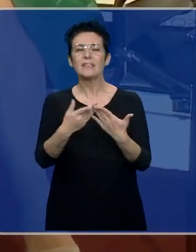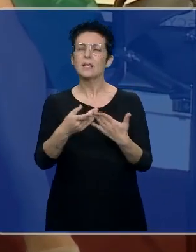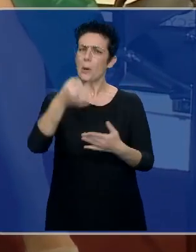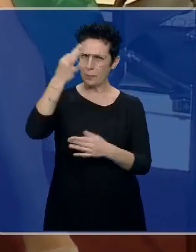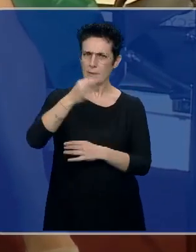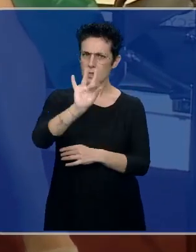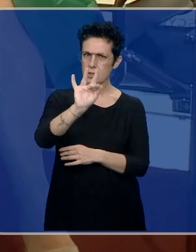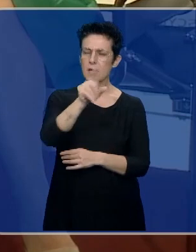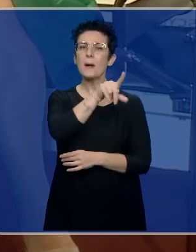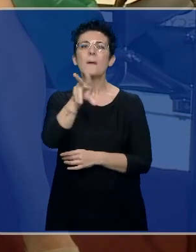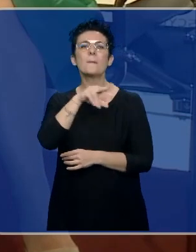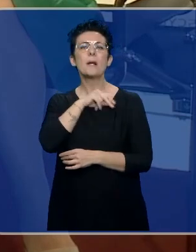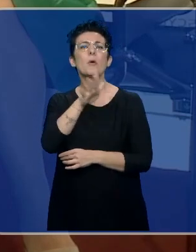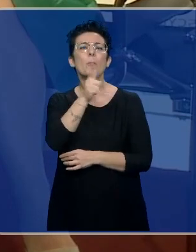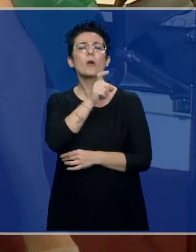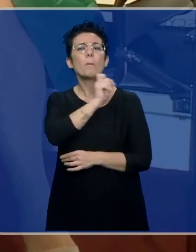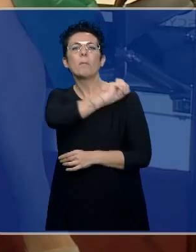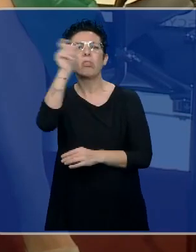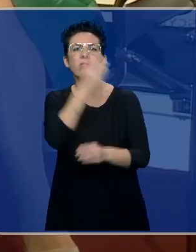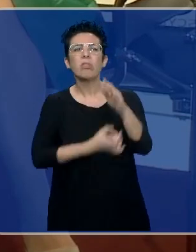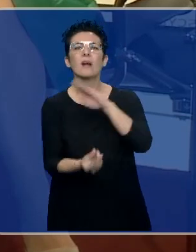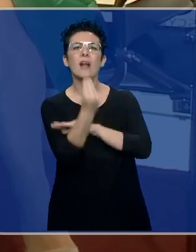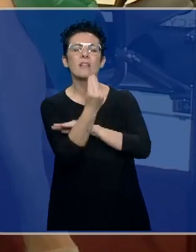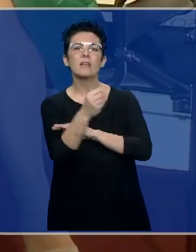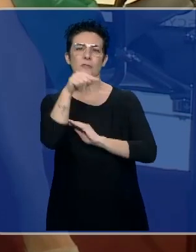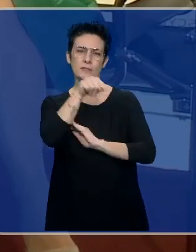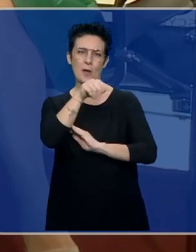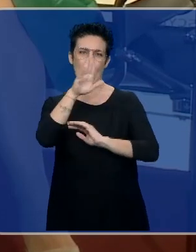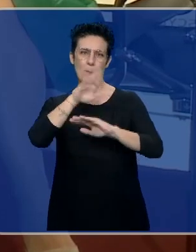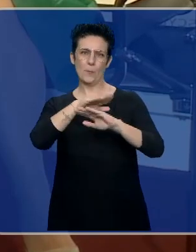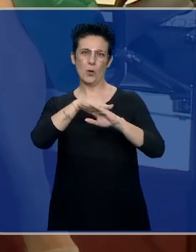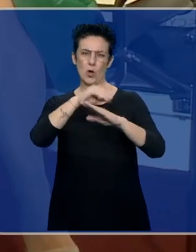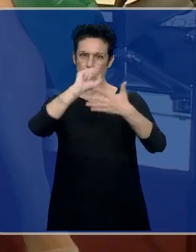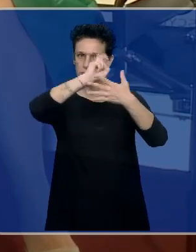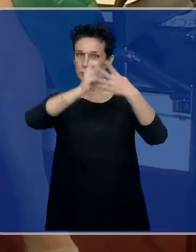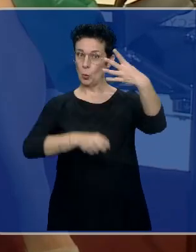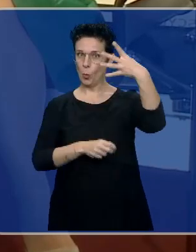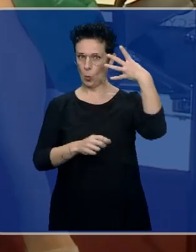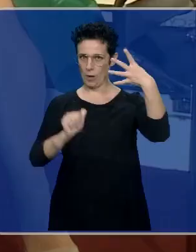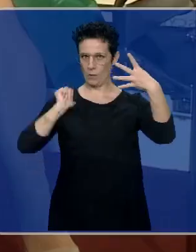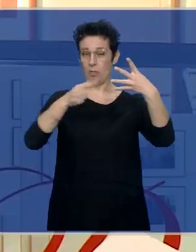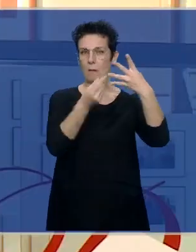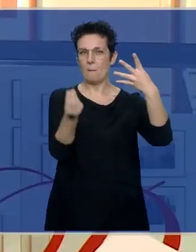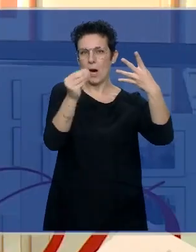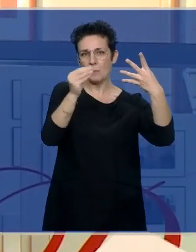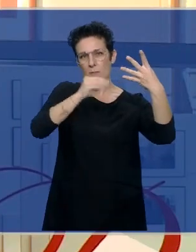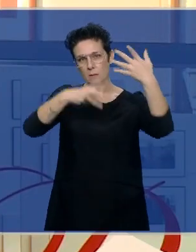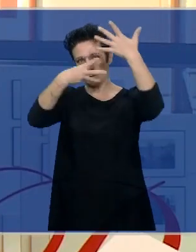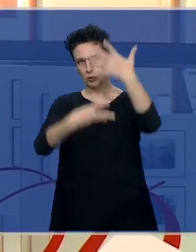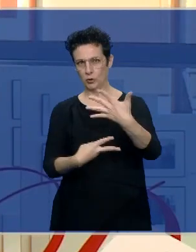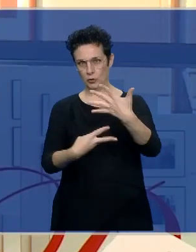premios nacieron con las cuatro modalidades que luego se ampliaron a ocho,